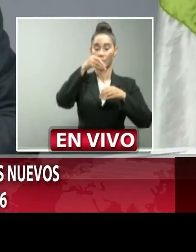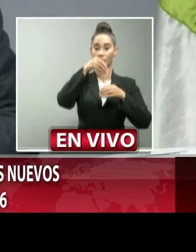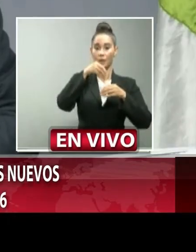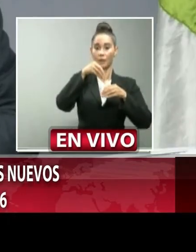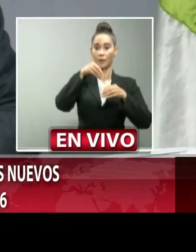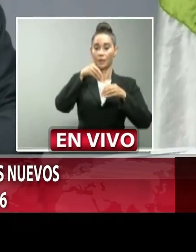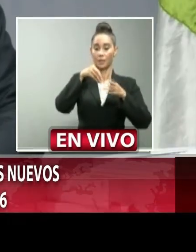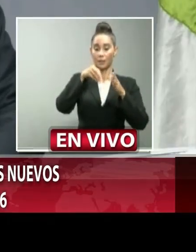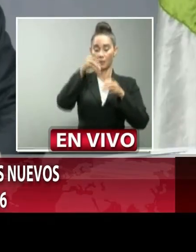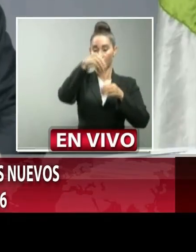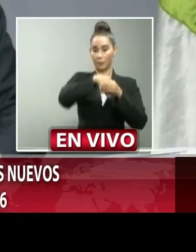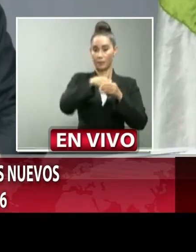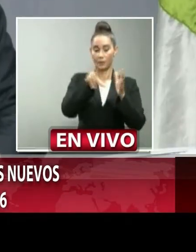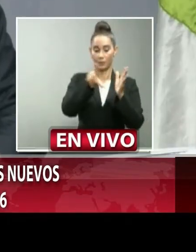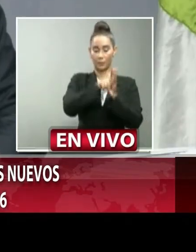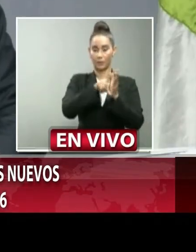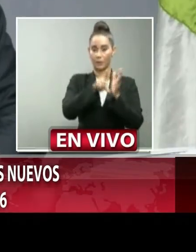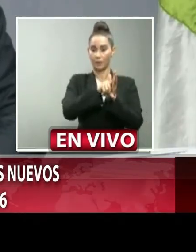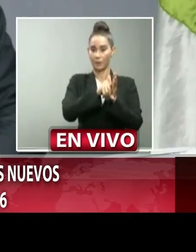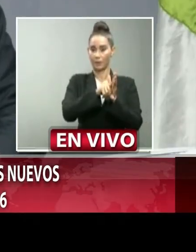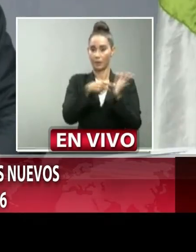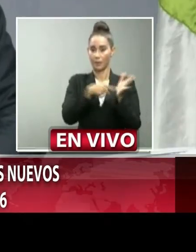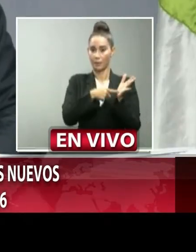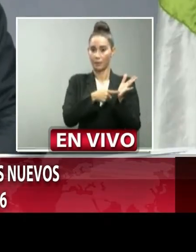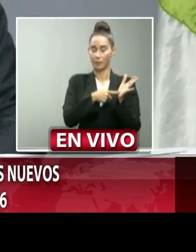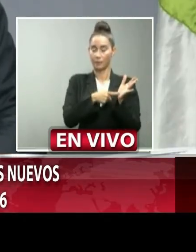recién puesta a circular